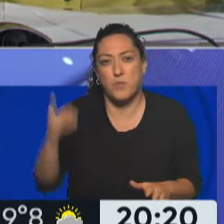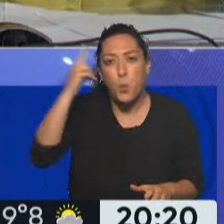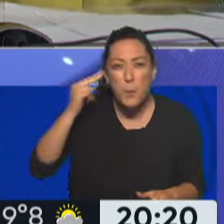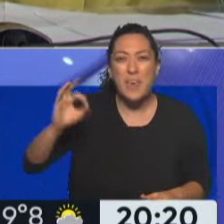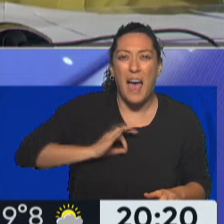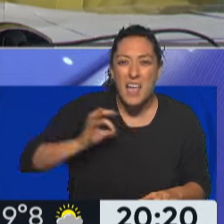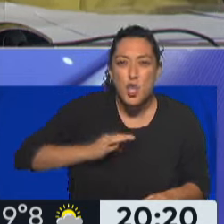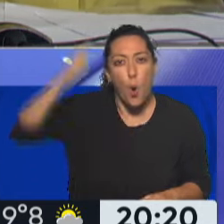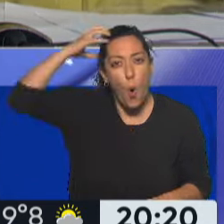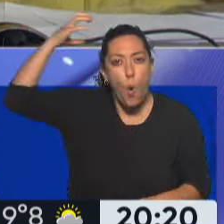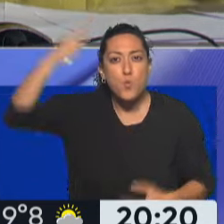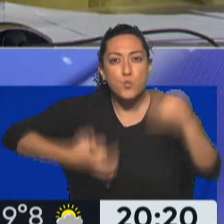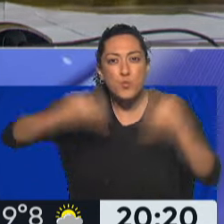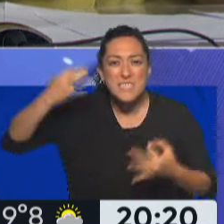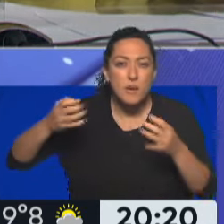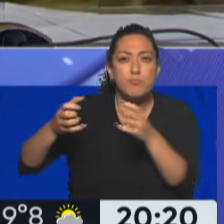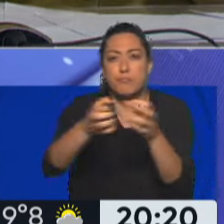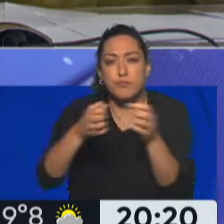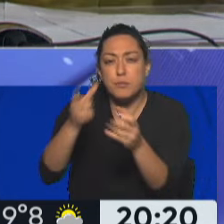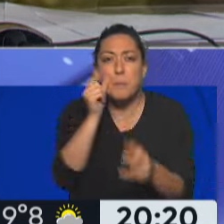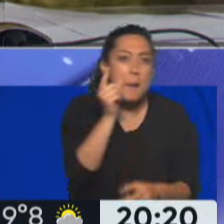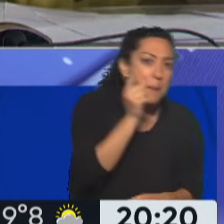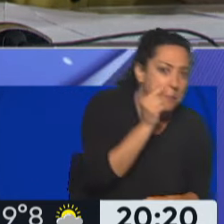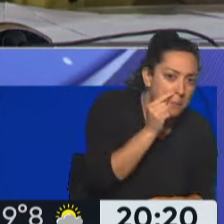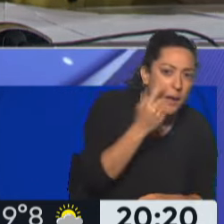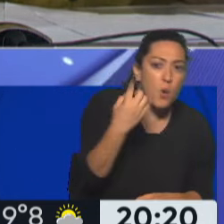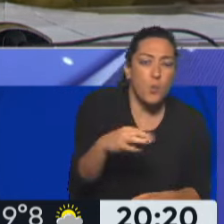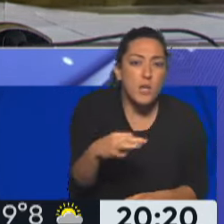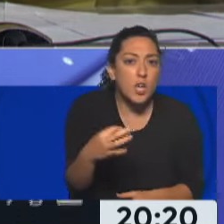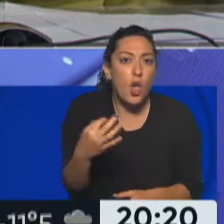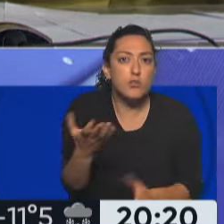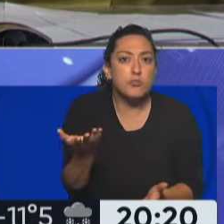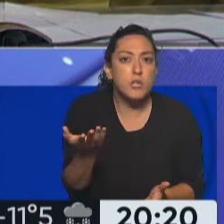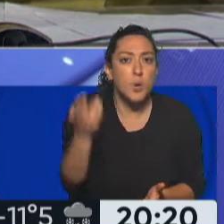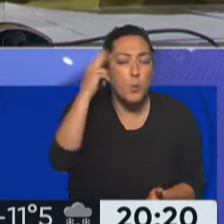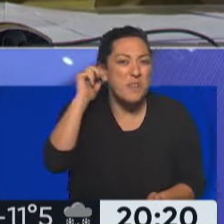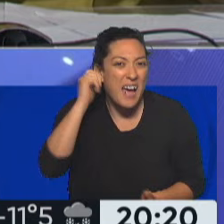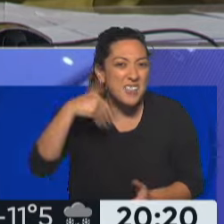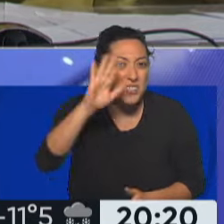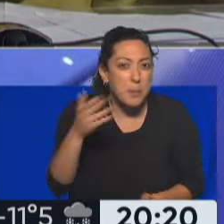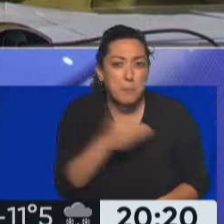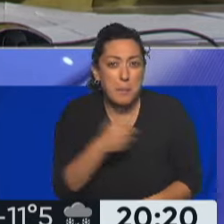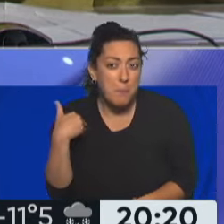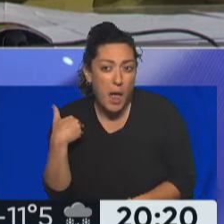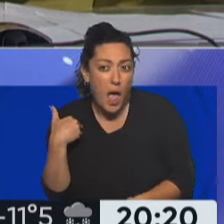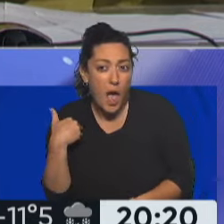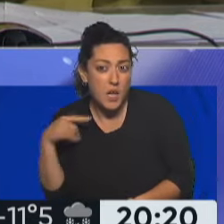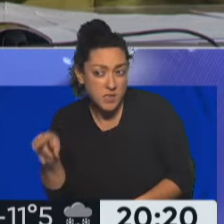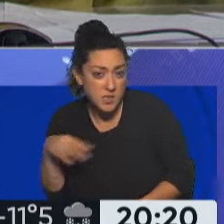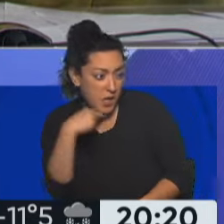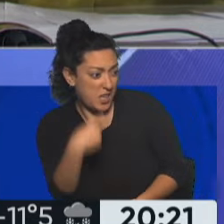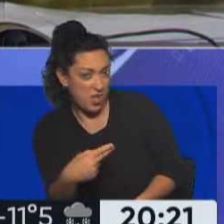justicia poder ser los únicos padres de ese niño que hoy tiene algo más de nueve años, ¿no? Con una madre que no tiene voluntad de ser